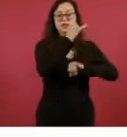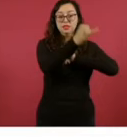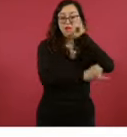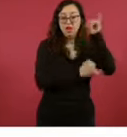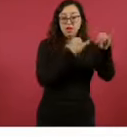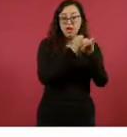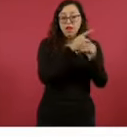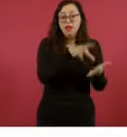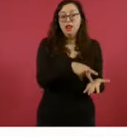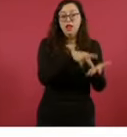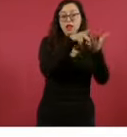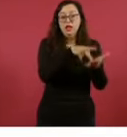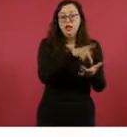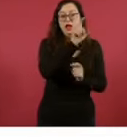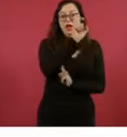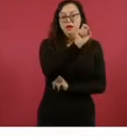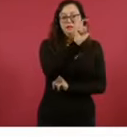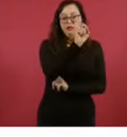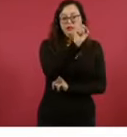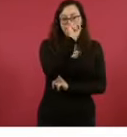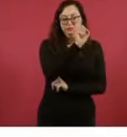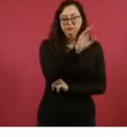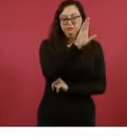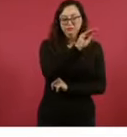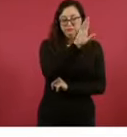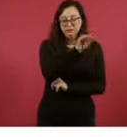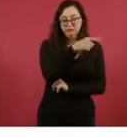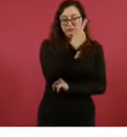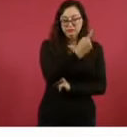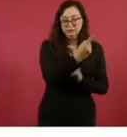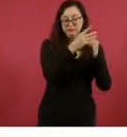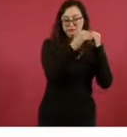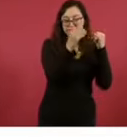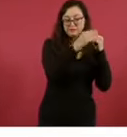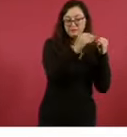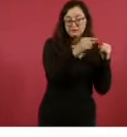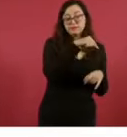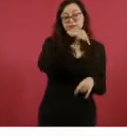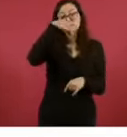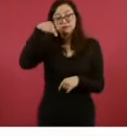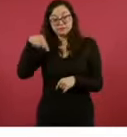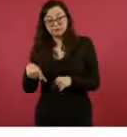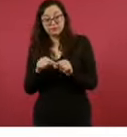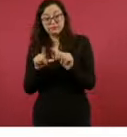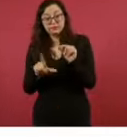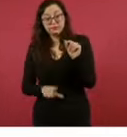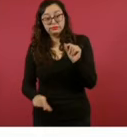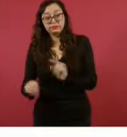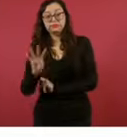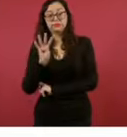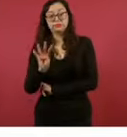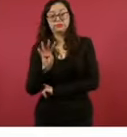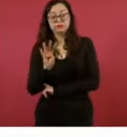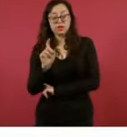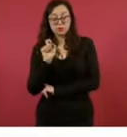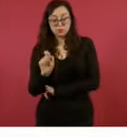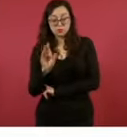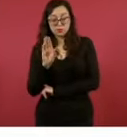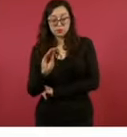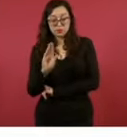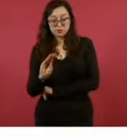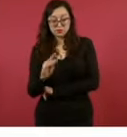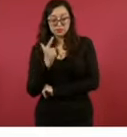pesos con 91 centavos. El promedio nacional en esa misma fecha, en 19 pesos con 97